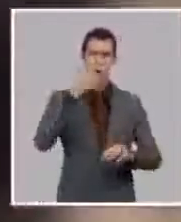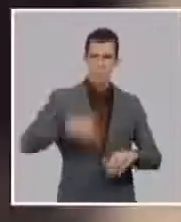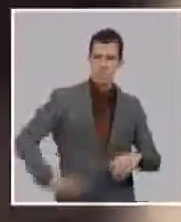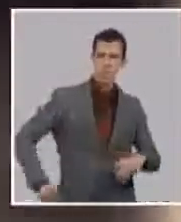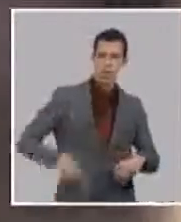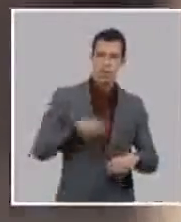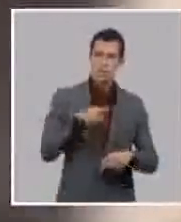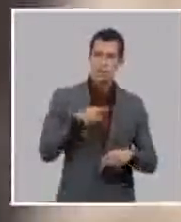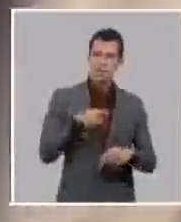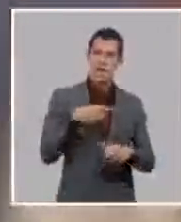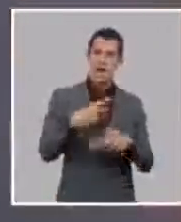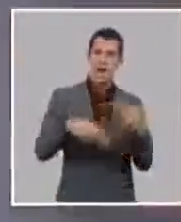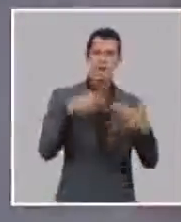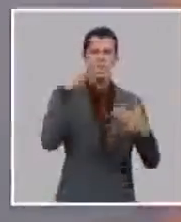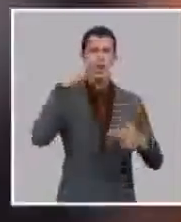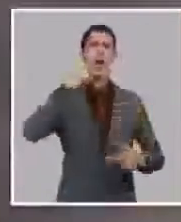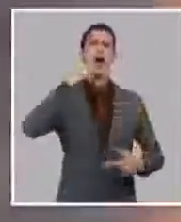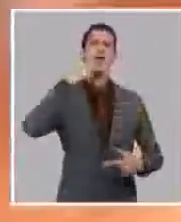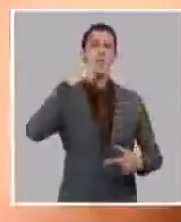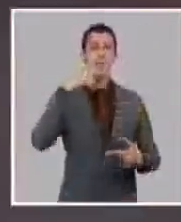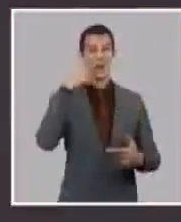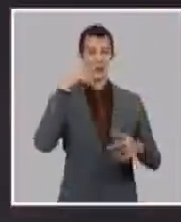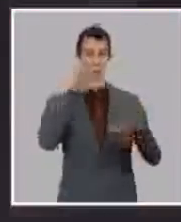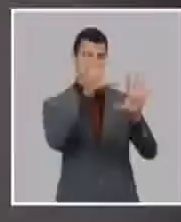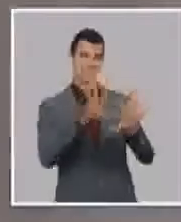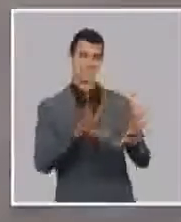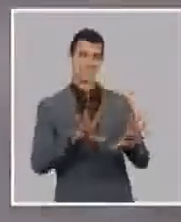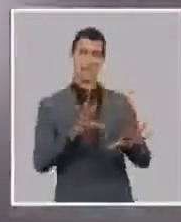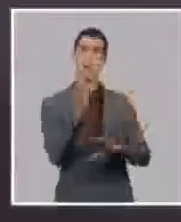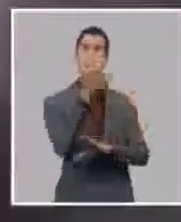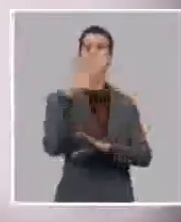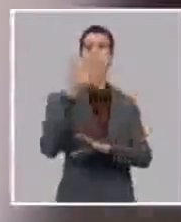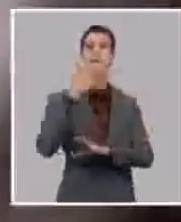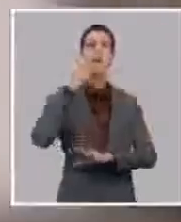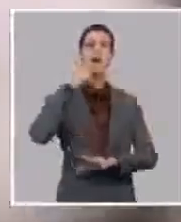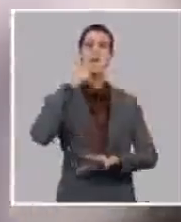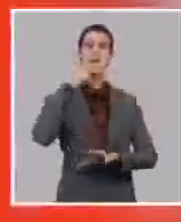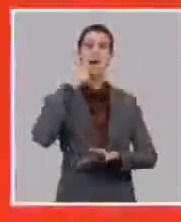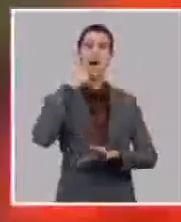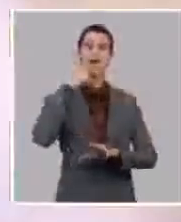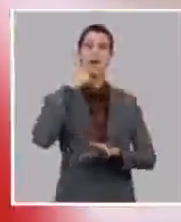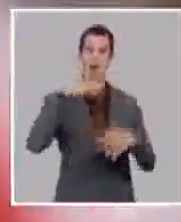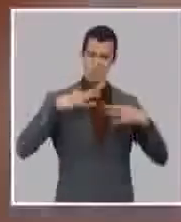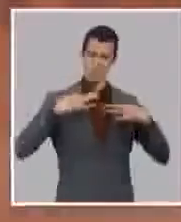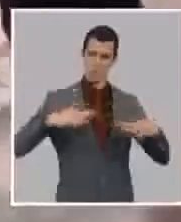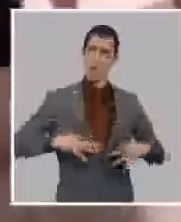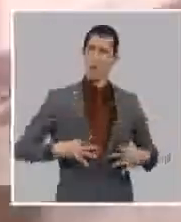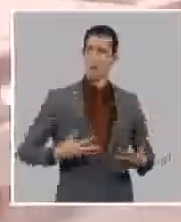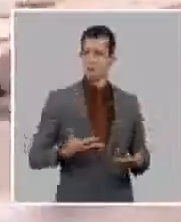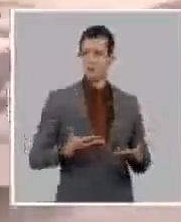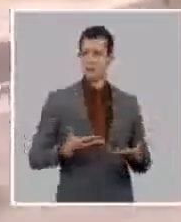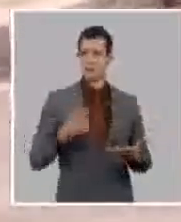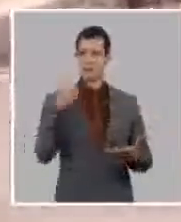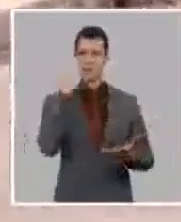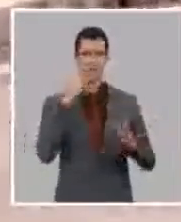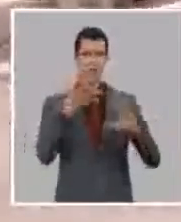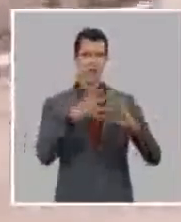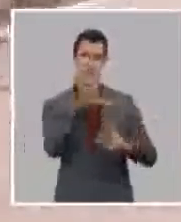está la bandera americana mira el desparpajo mira la manera en que en que se actúa